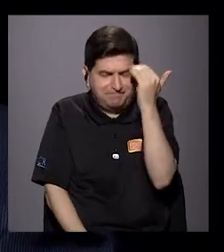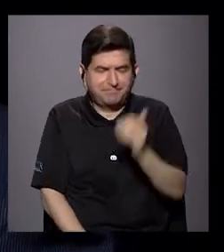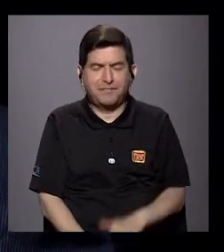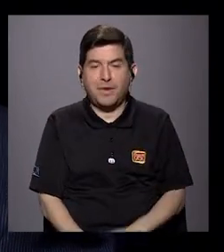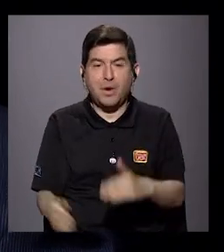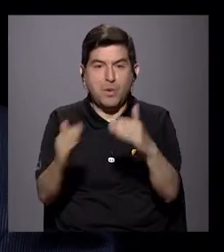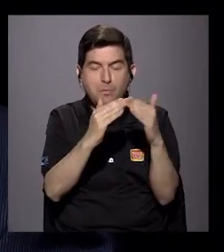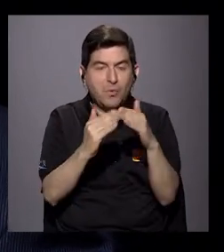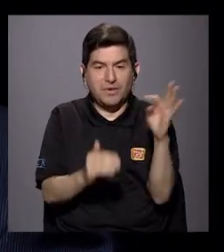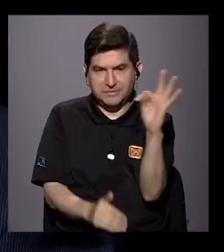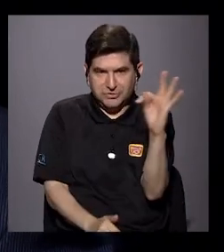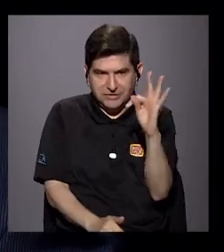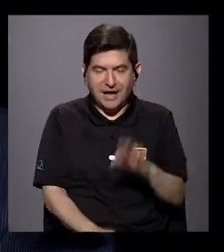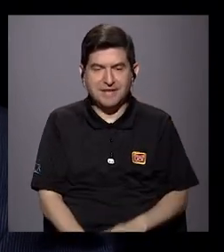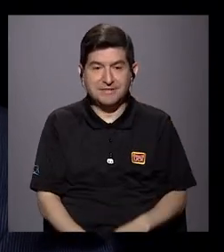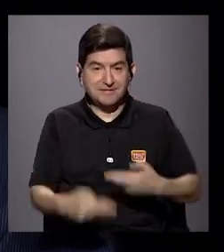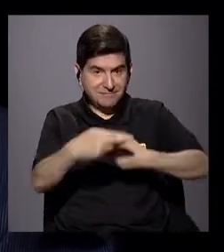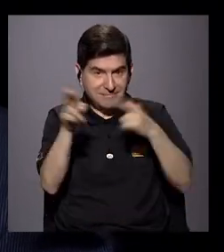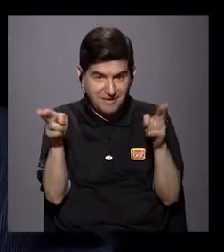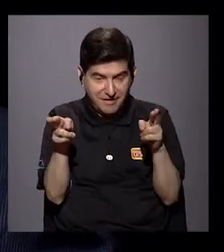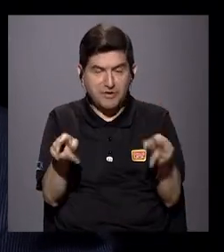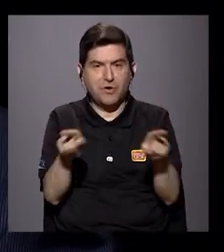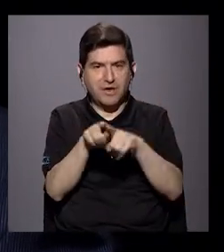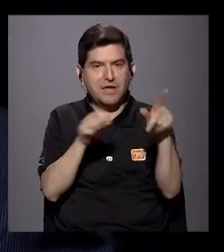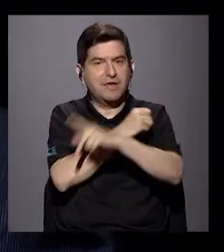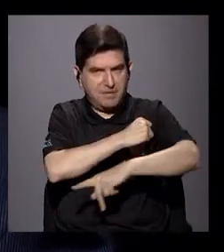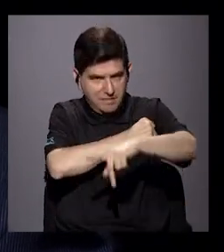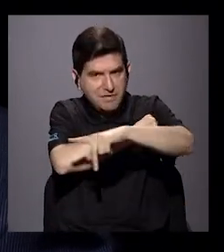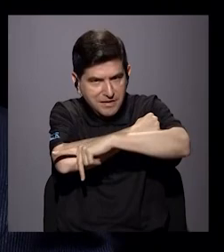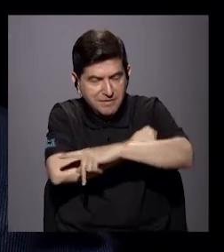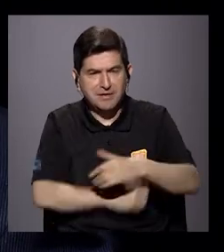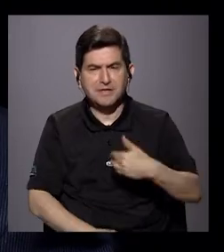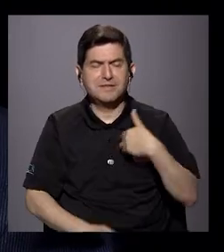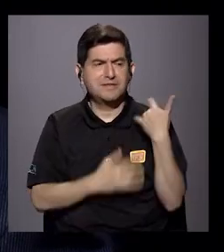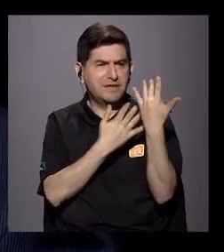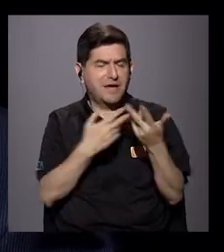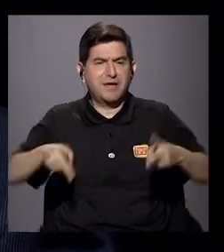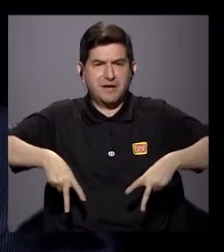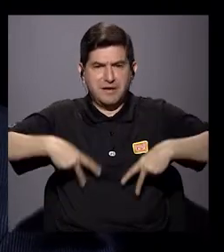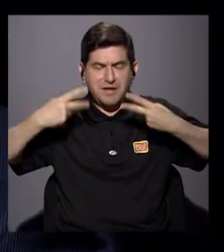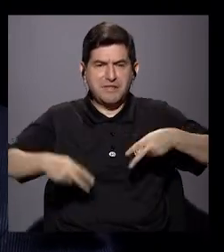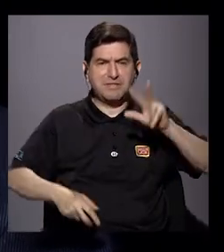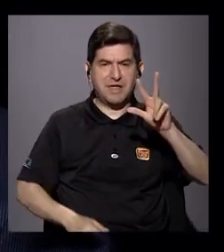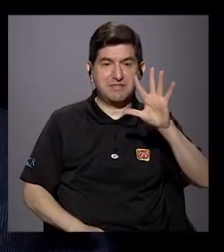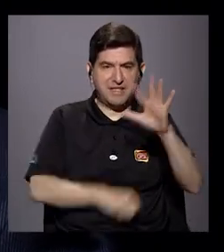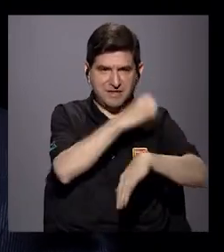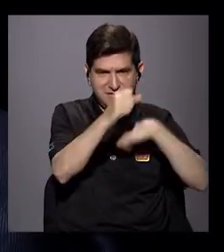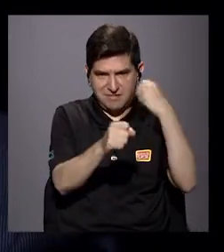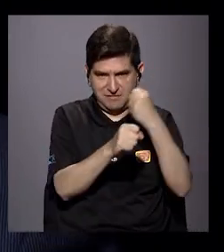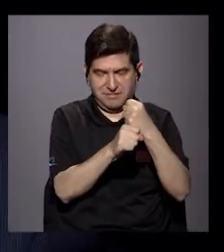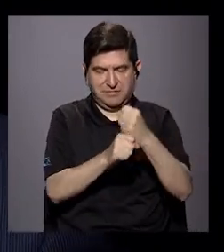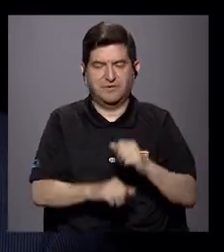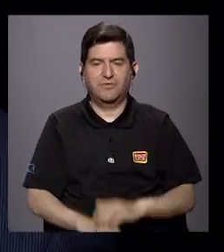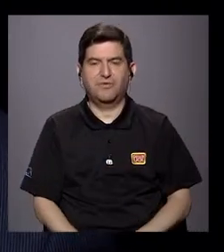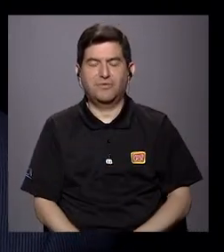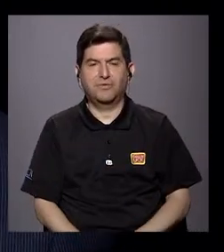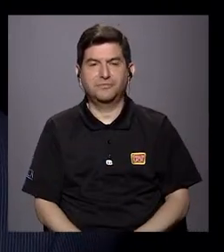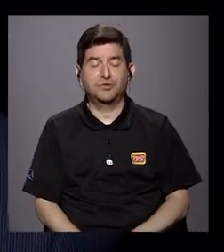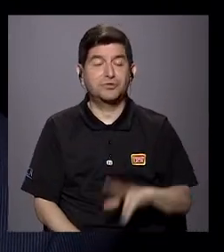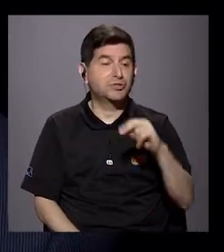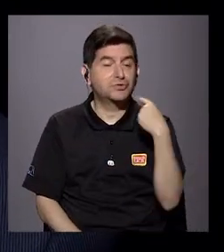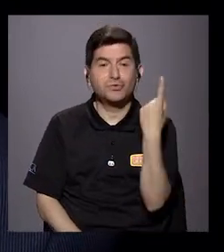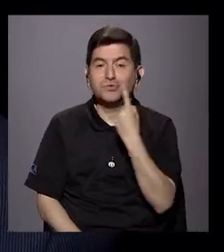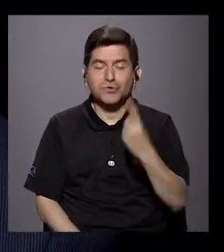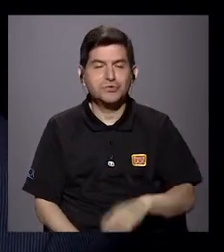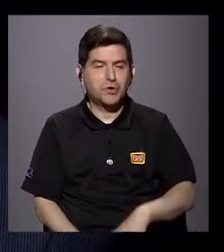La población trans a nivel regional, pero también en el país, tiene una expectativa de vida de alrededor de 35 años. Entonces, no basta